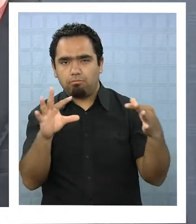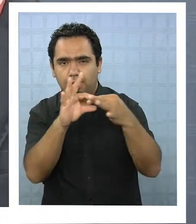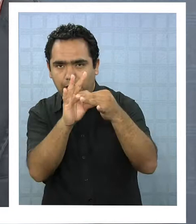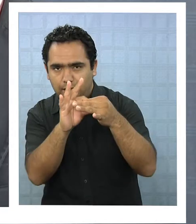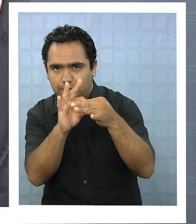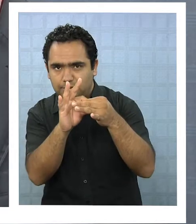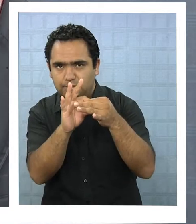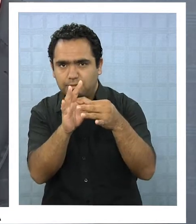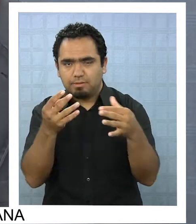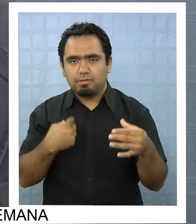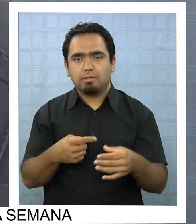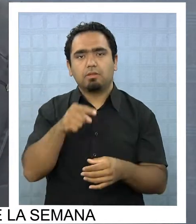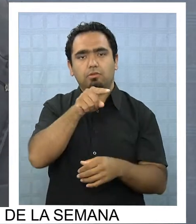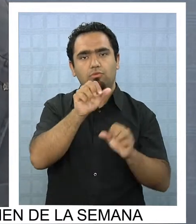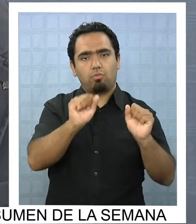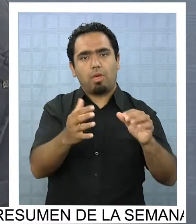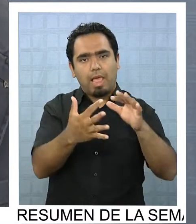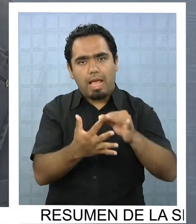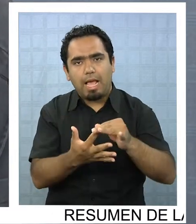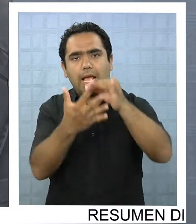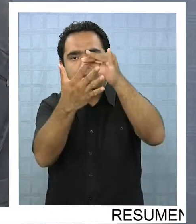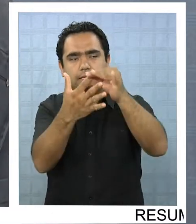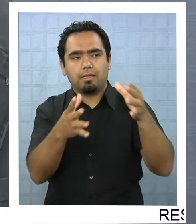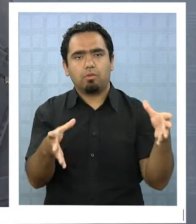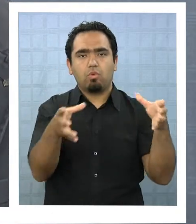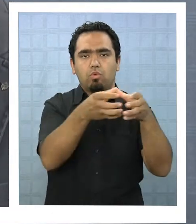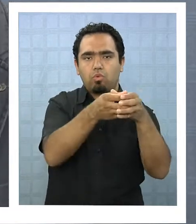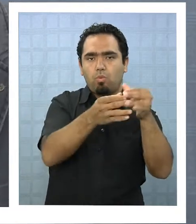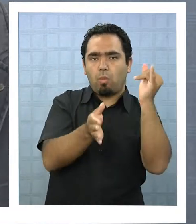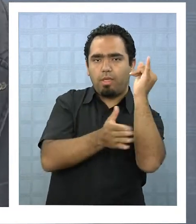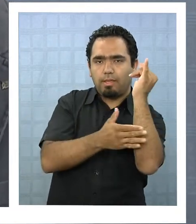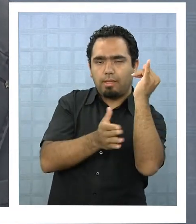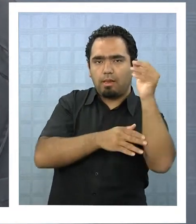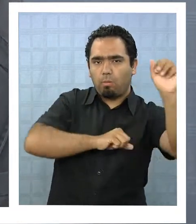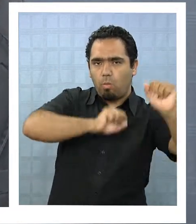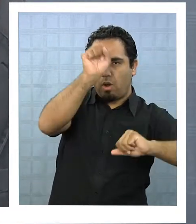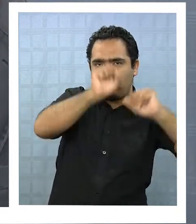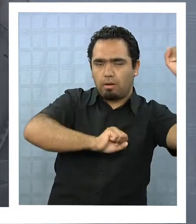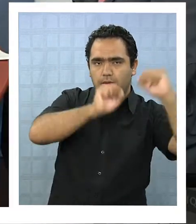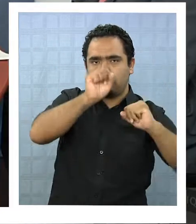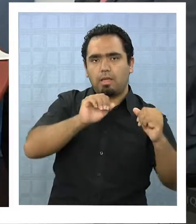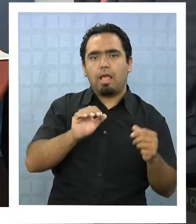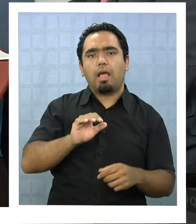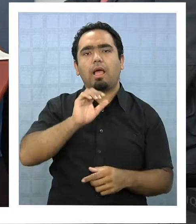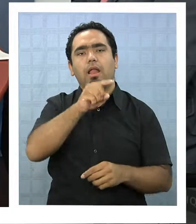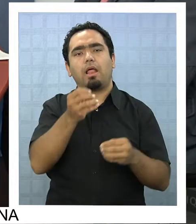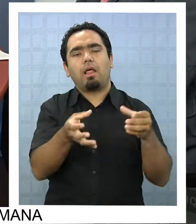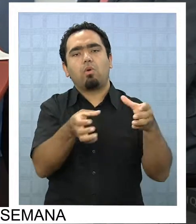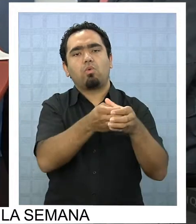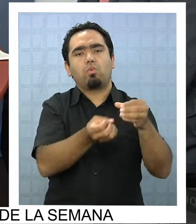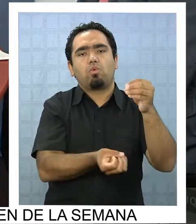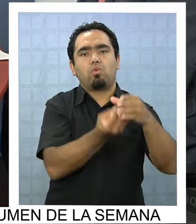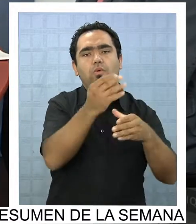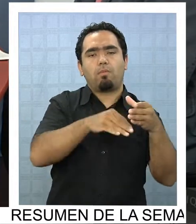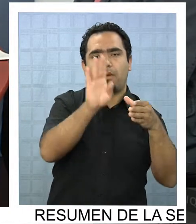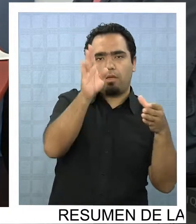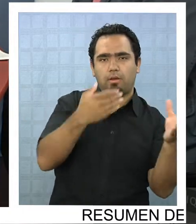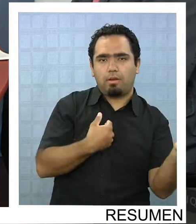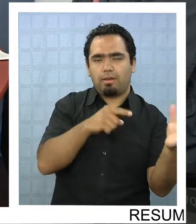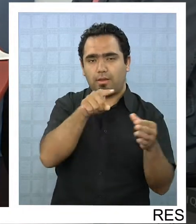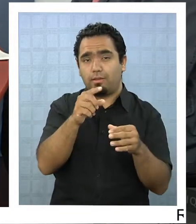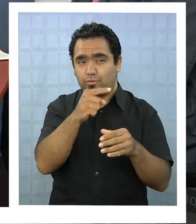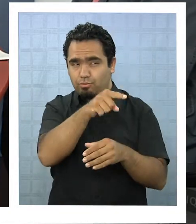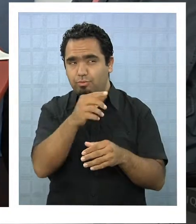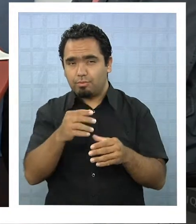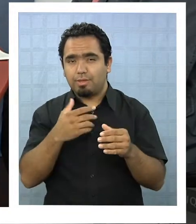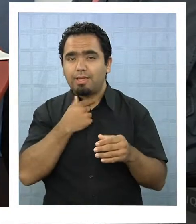en definitiva seas el candidato digamos de este sector que encarnes a la ex concertación a la nueva mayoría y seas todo el candidato va